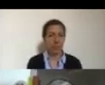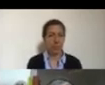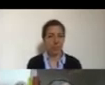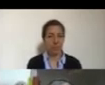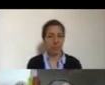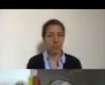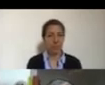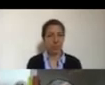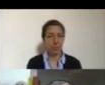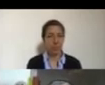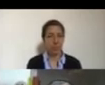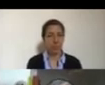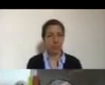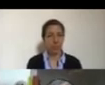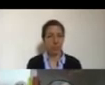un sacrificio para ella.